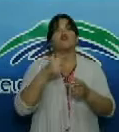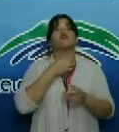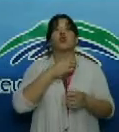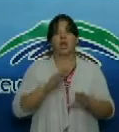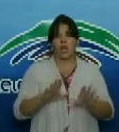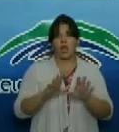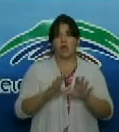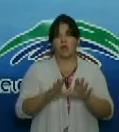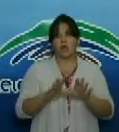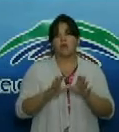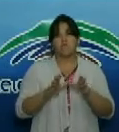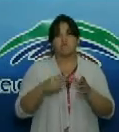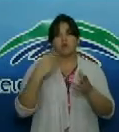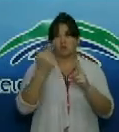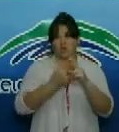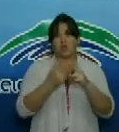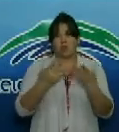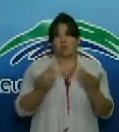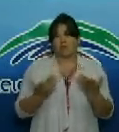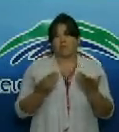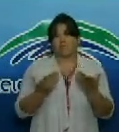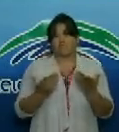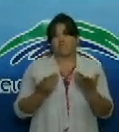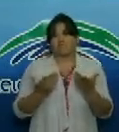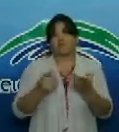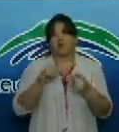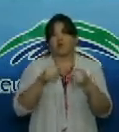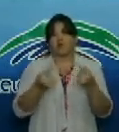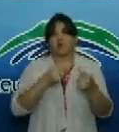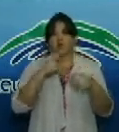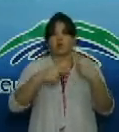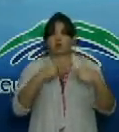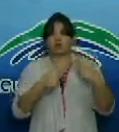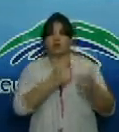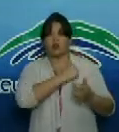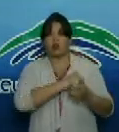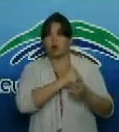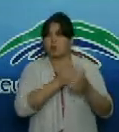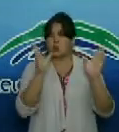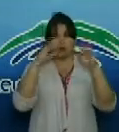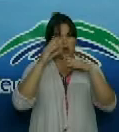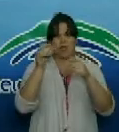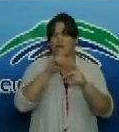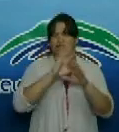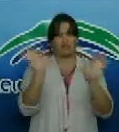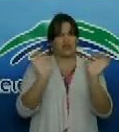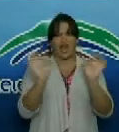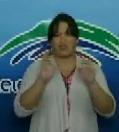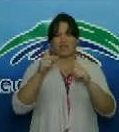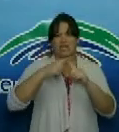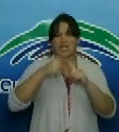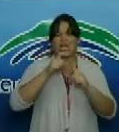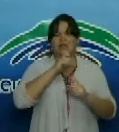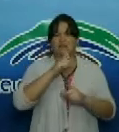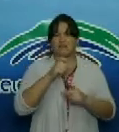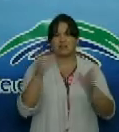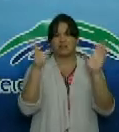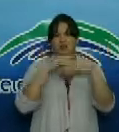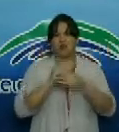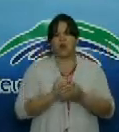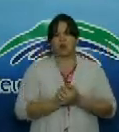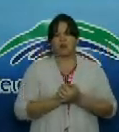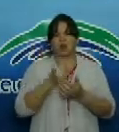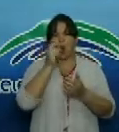trabajo ratificando una vez más que cuando se elabora con amor ninguna tarea es difícil desde Holguín Camilo